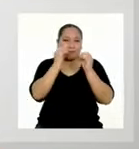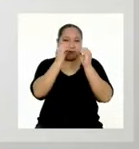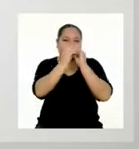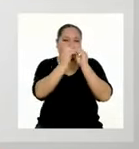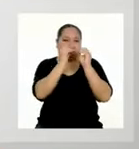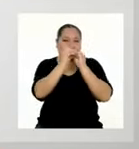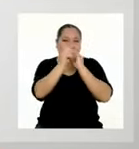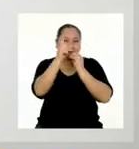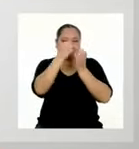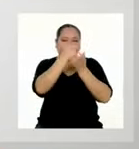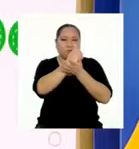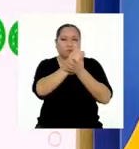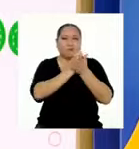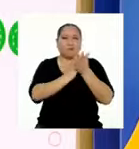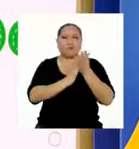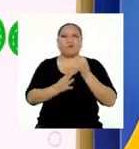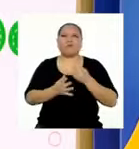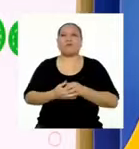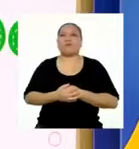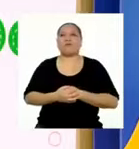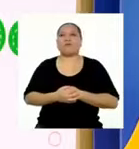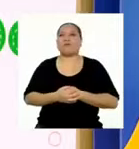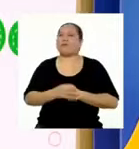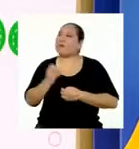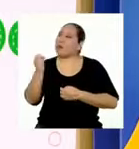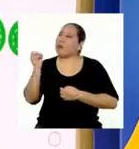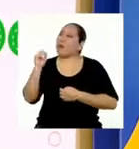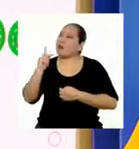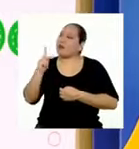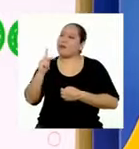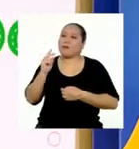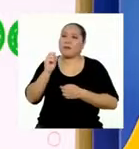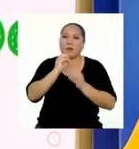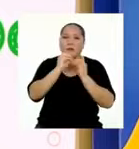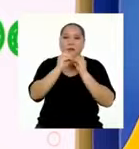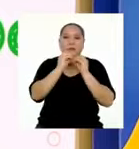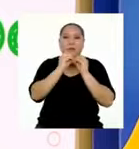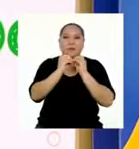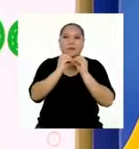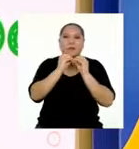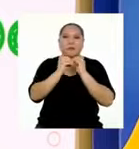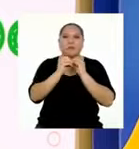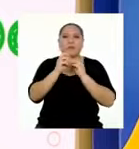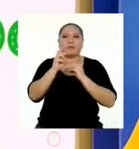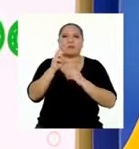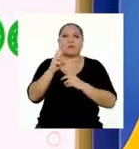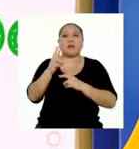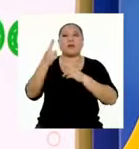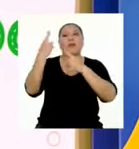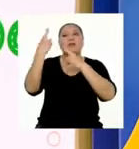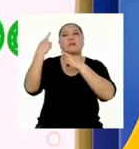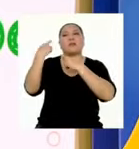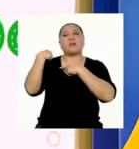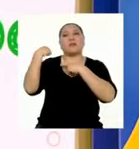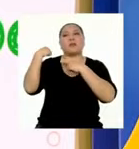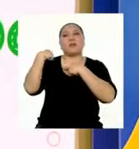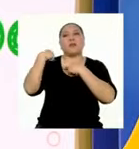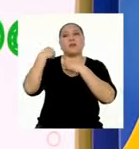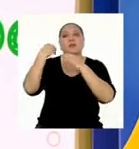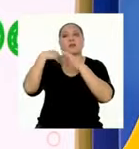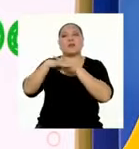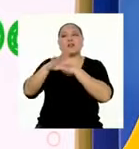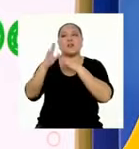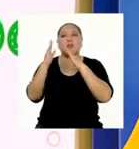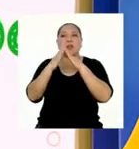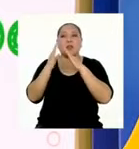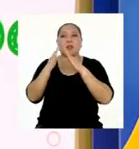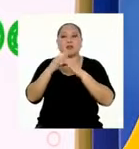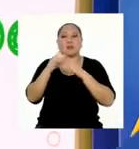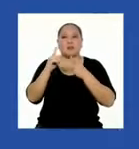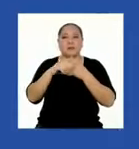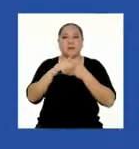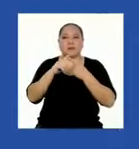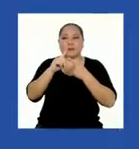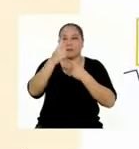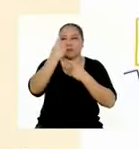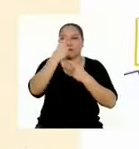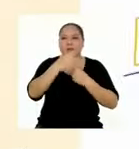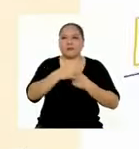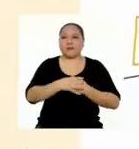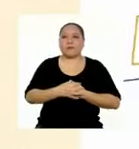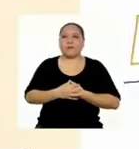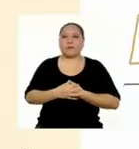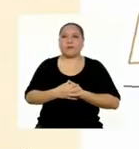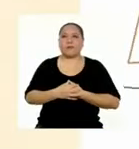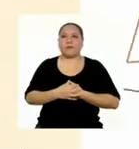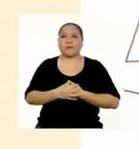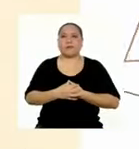si corregimos una parte? A ver, voy a corregir el apartado Responsabilidades dentro de casa. Primera viñeta.